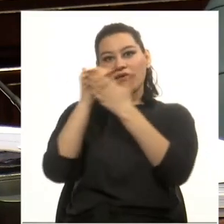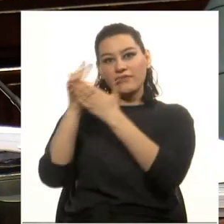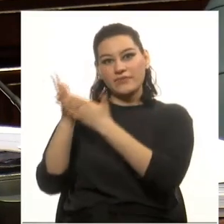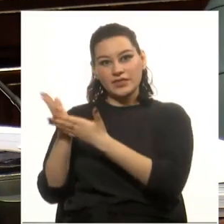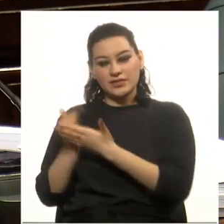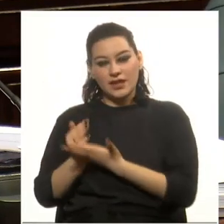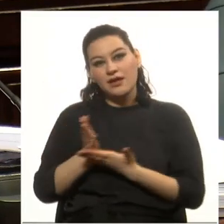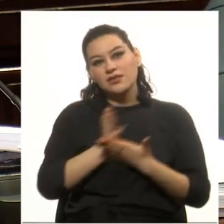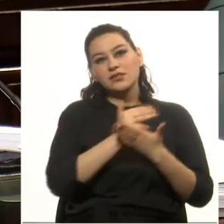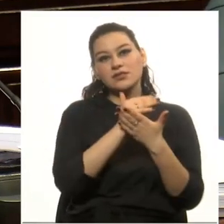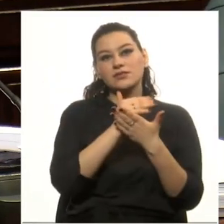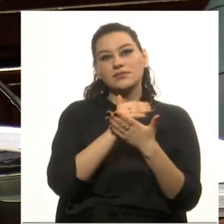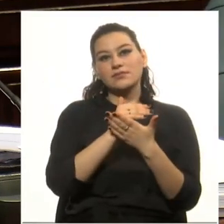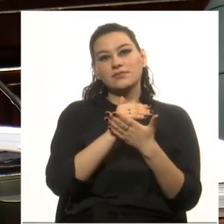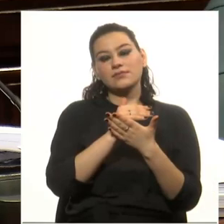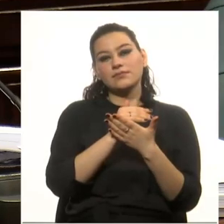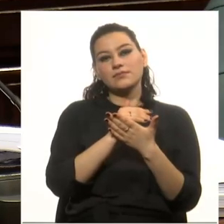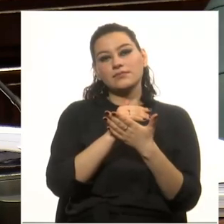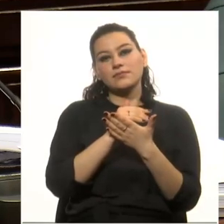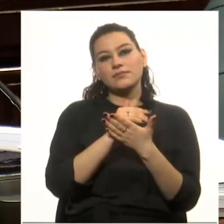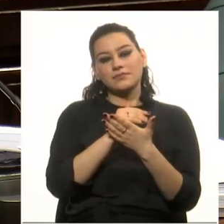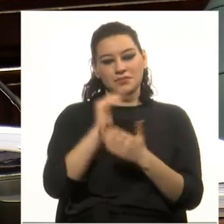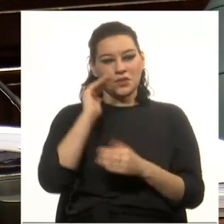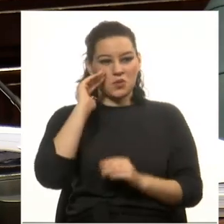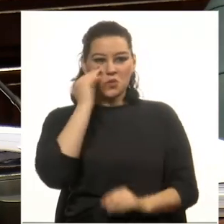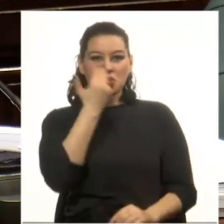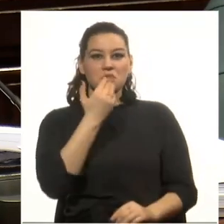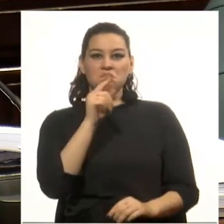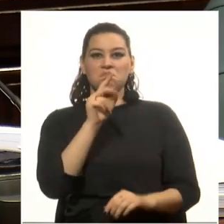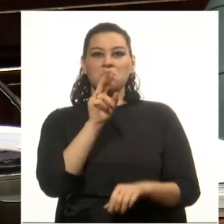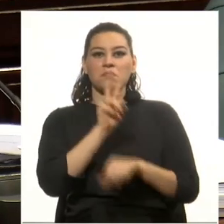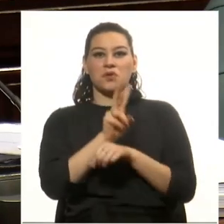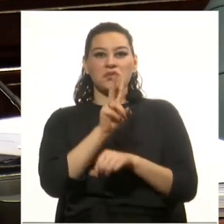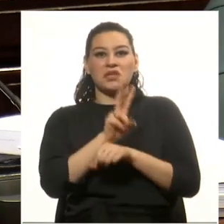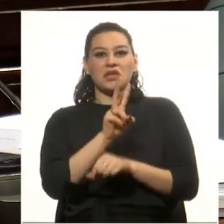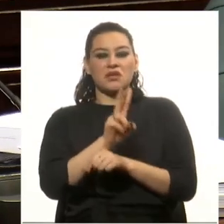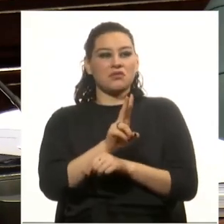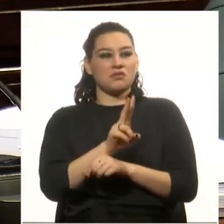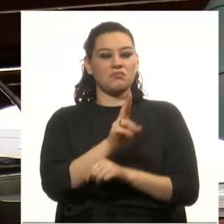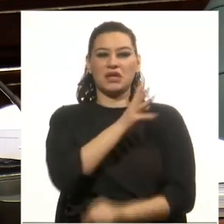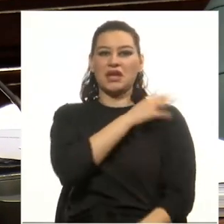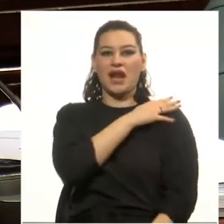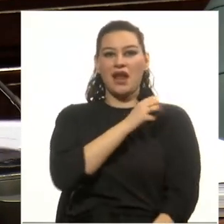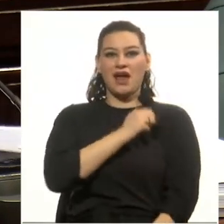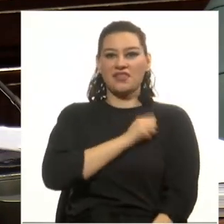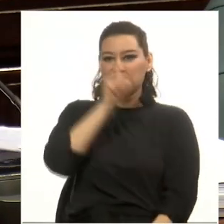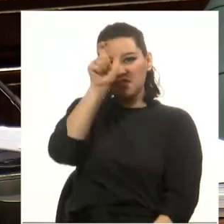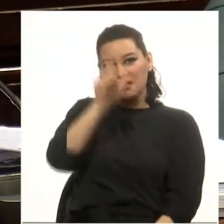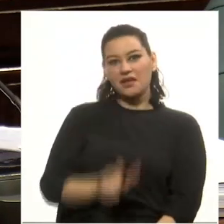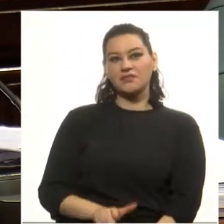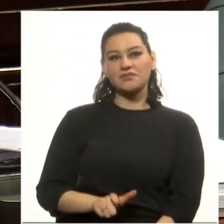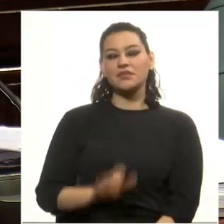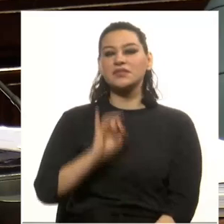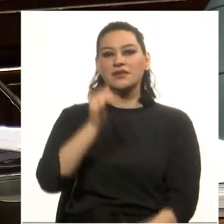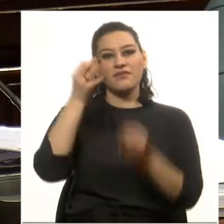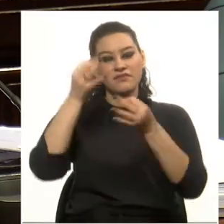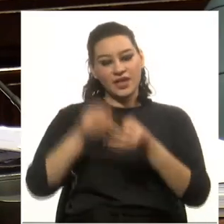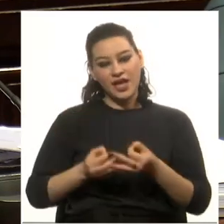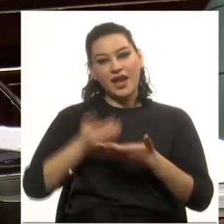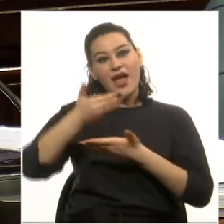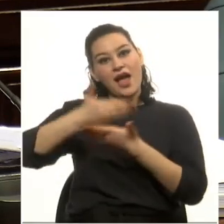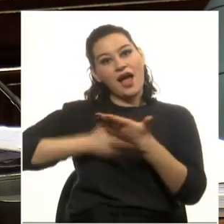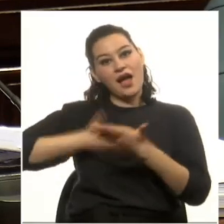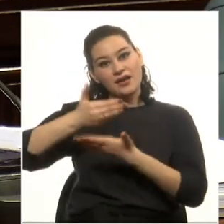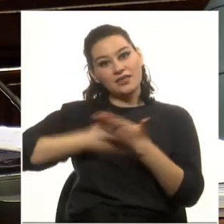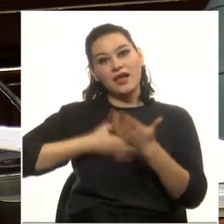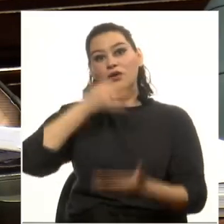mesopotámicas que reconocieron el protectorado de Artigas. Y si bien las actas del Congreso de